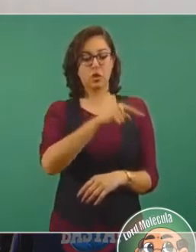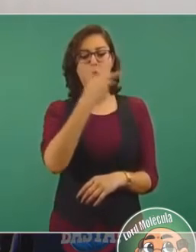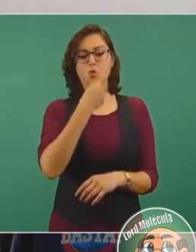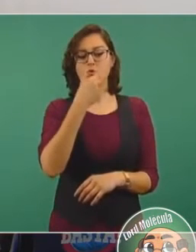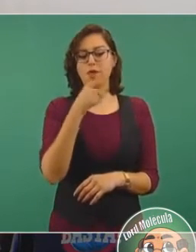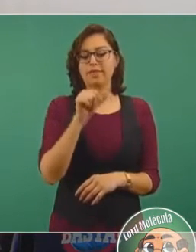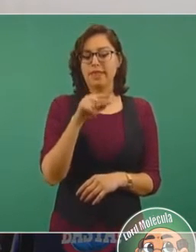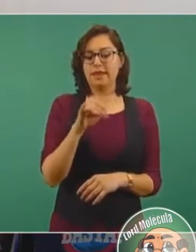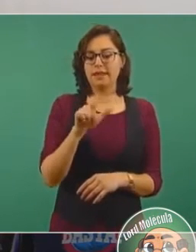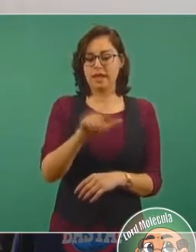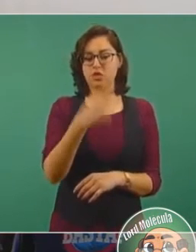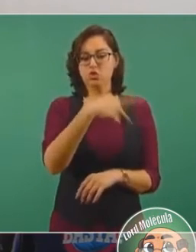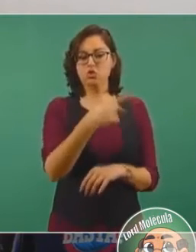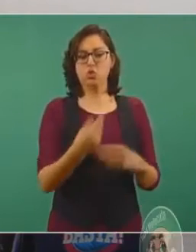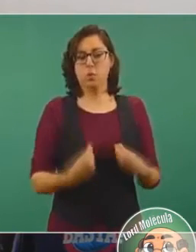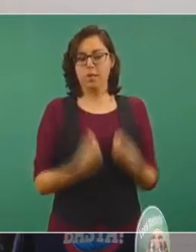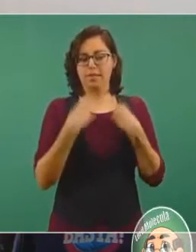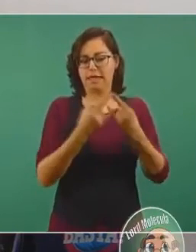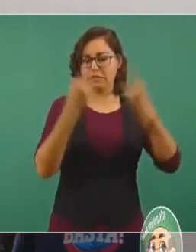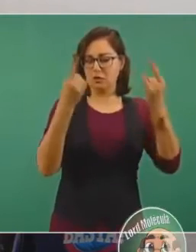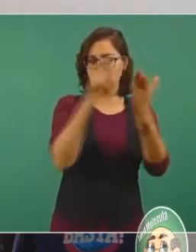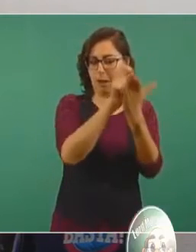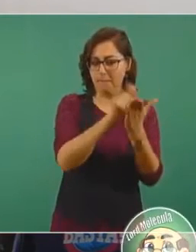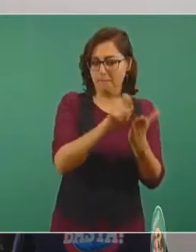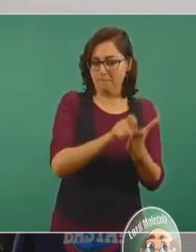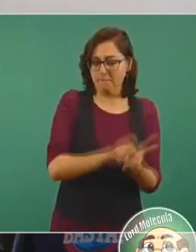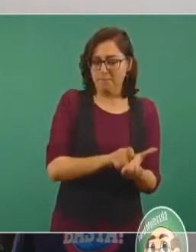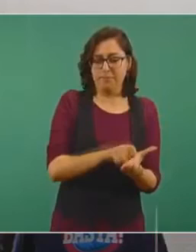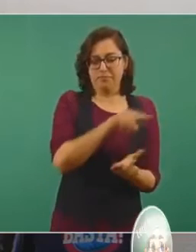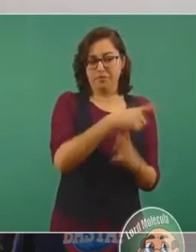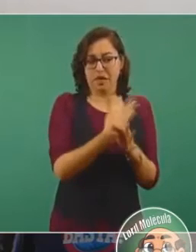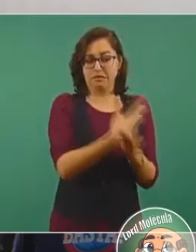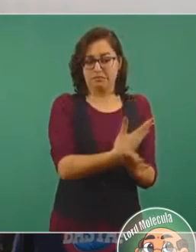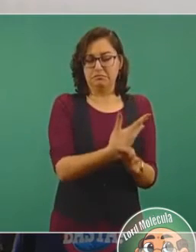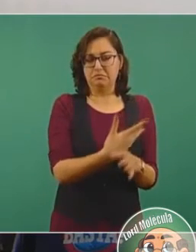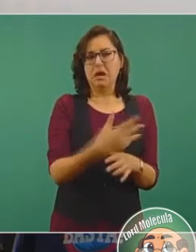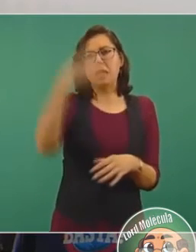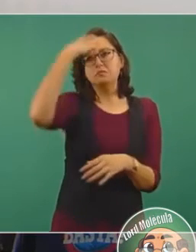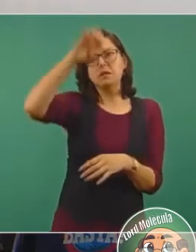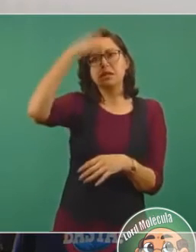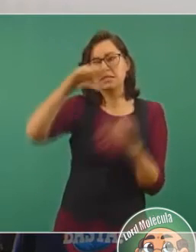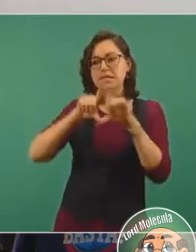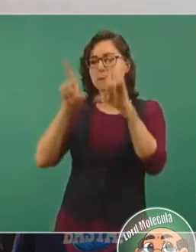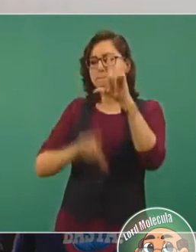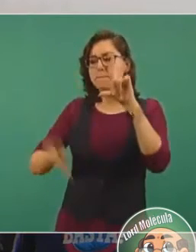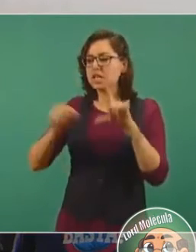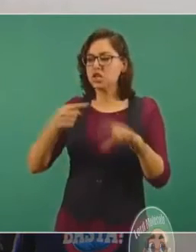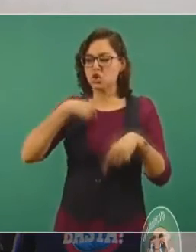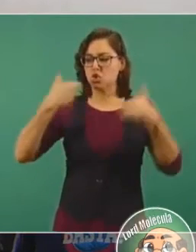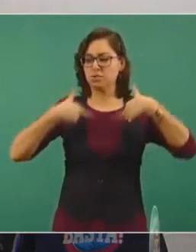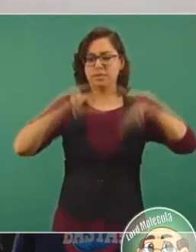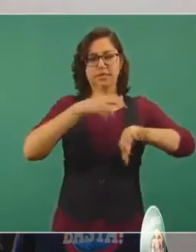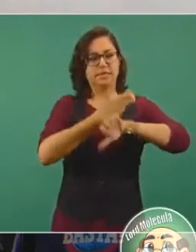hablando de cuando estuvo de embajador en México,